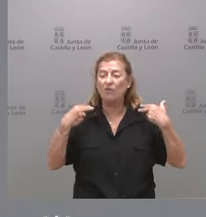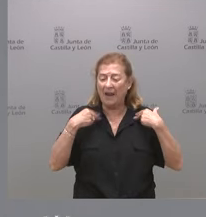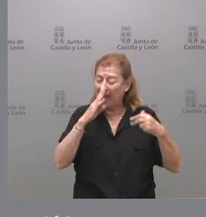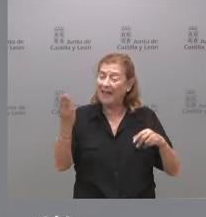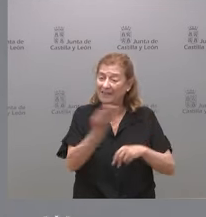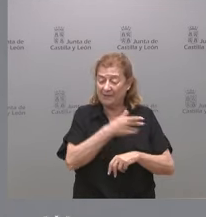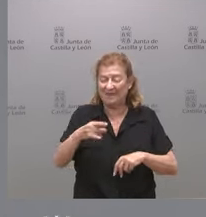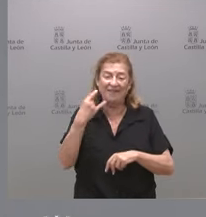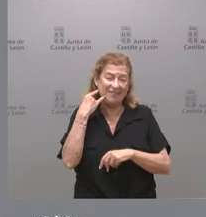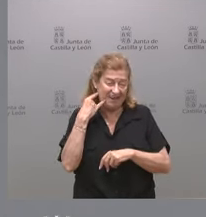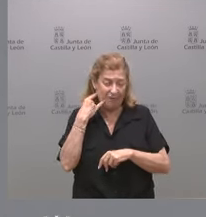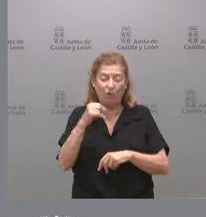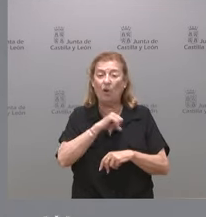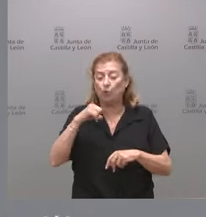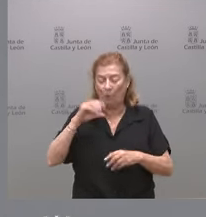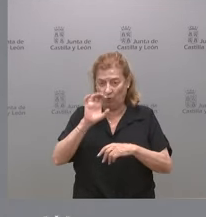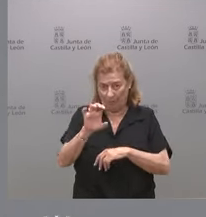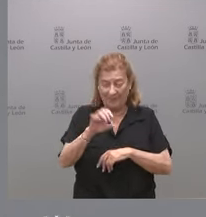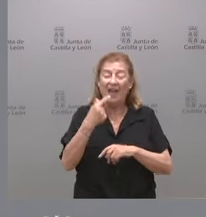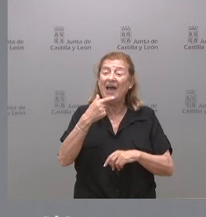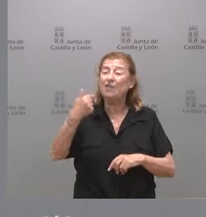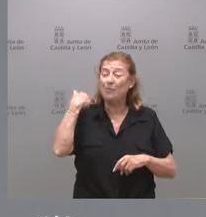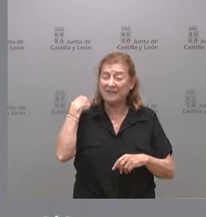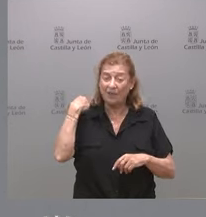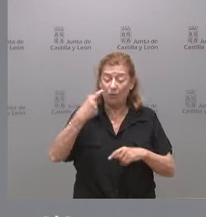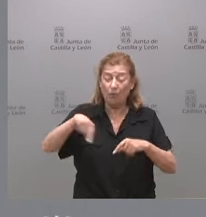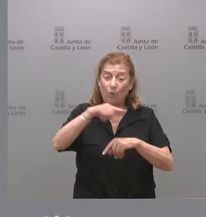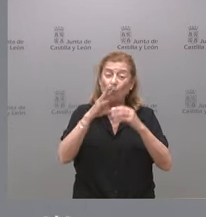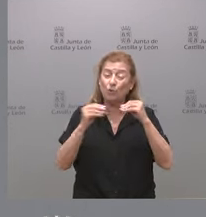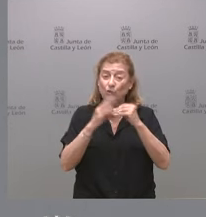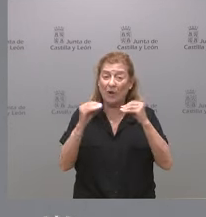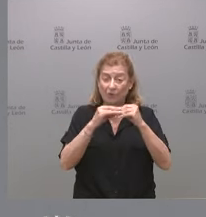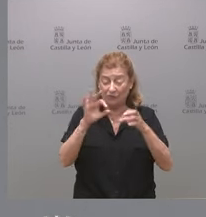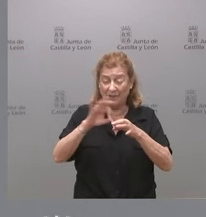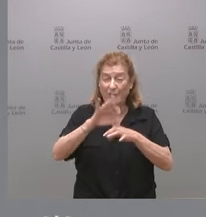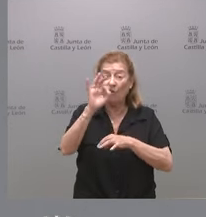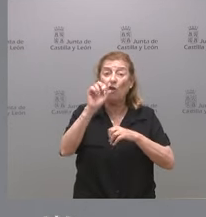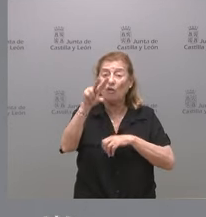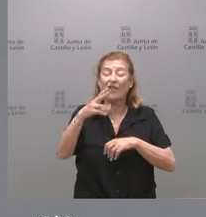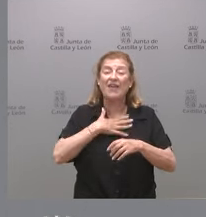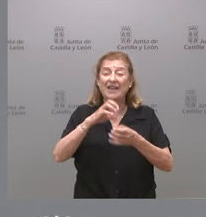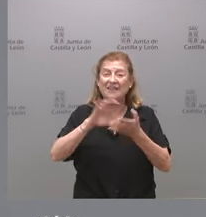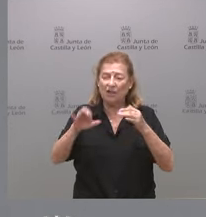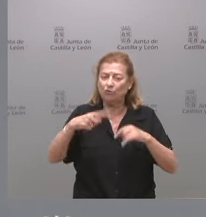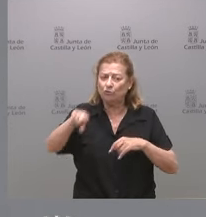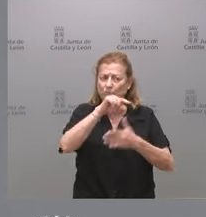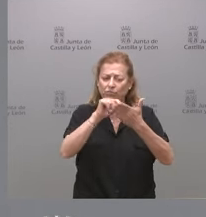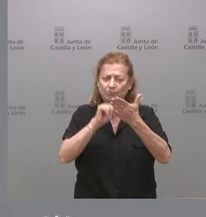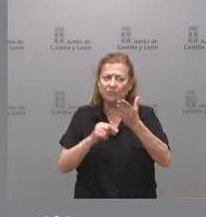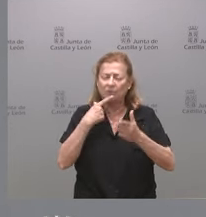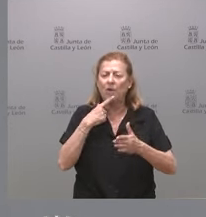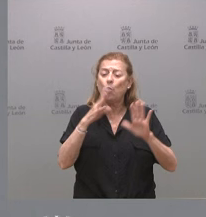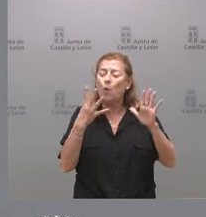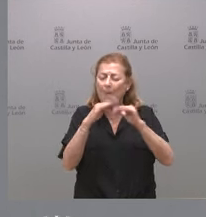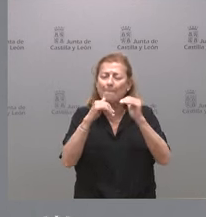teléfono autonómico. El año pasado los usuarios del servicio 012 de Castilla y León lo valoraron por encima de la nota del